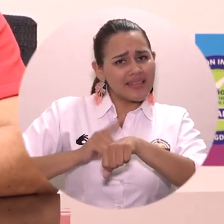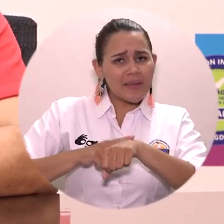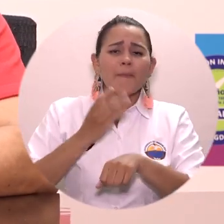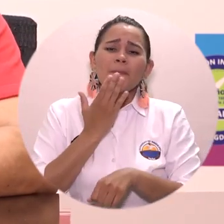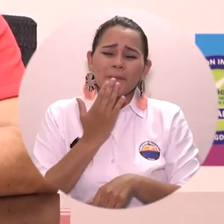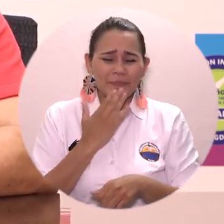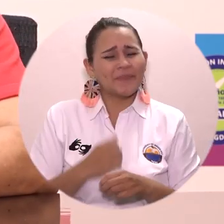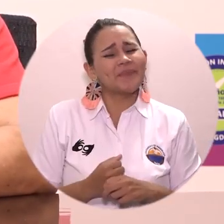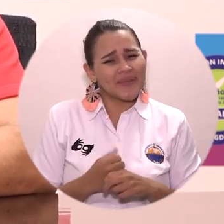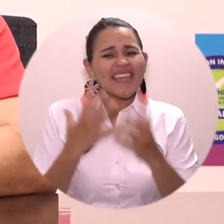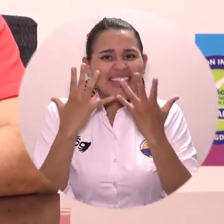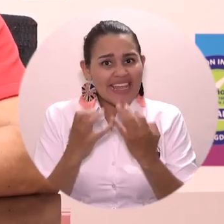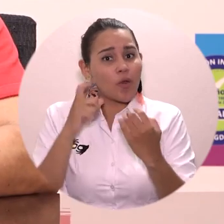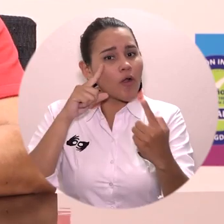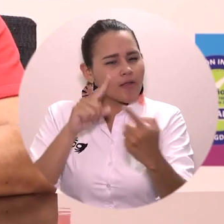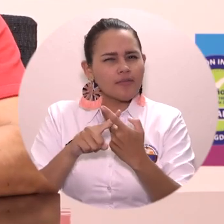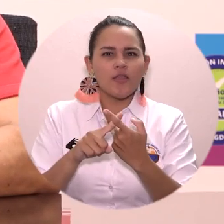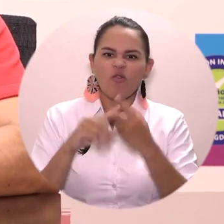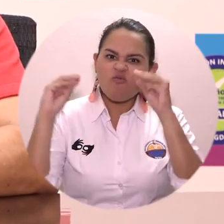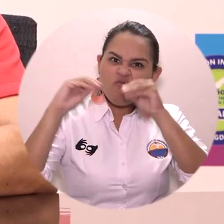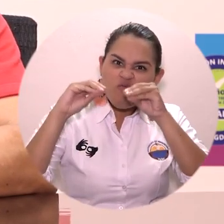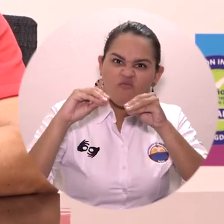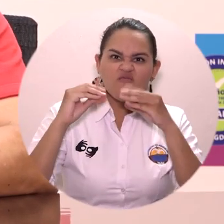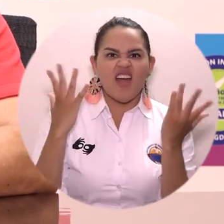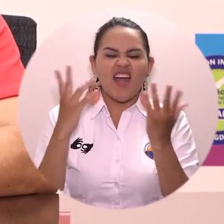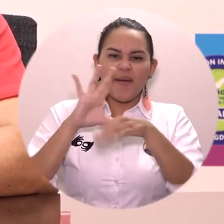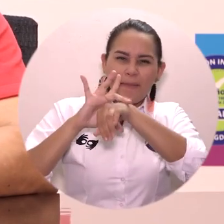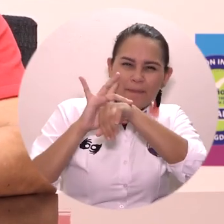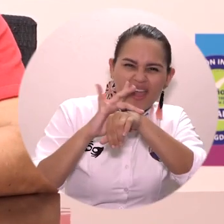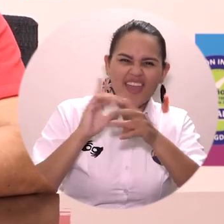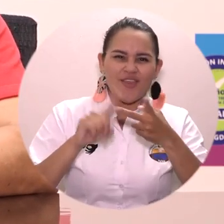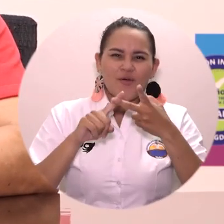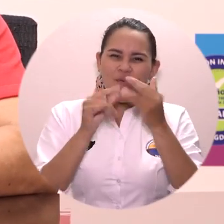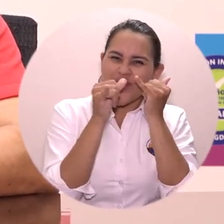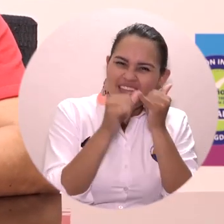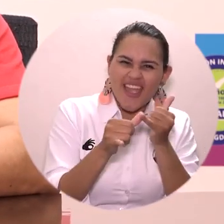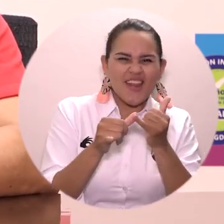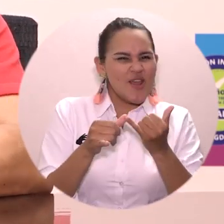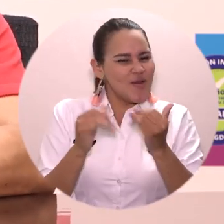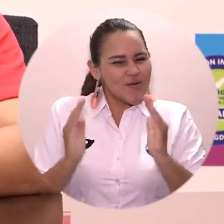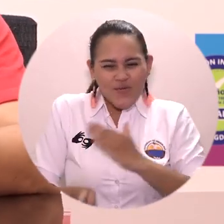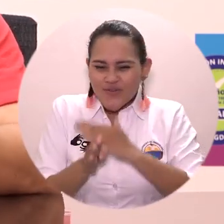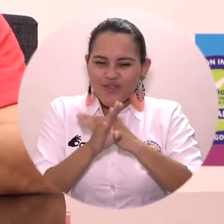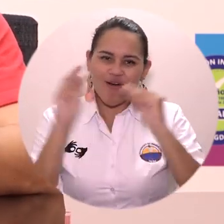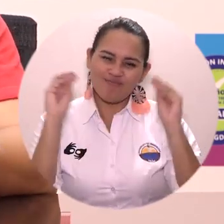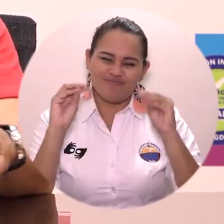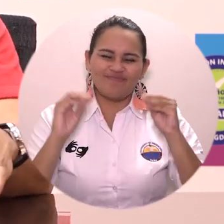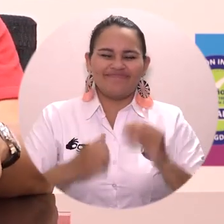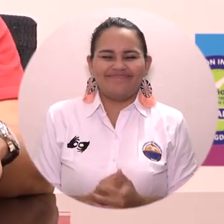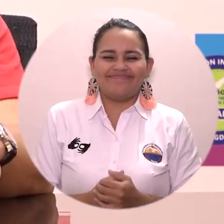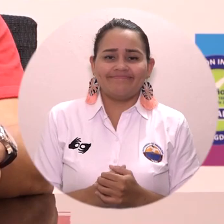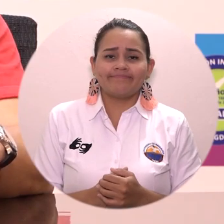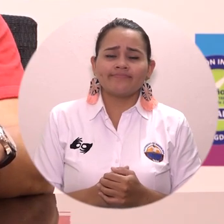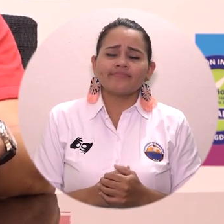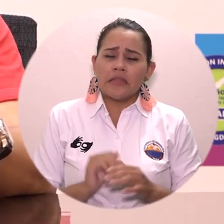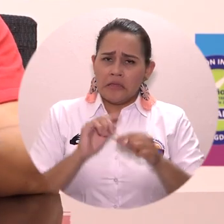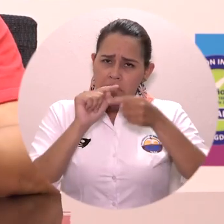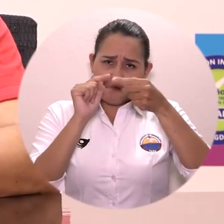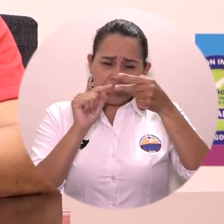formando nuevos médicos, nuevos ingenieros, nuevos abogados, porque estas situaciones se van a volver cada vez más recurrentes. En tercer lugar,